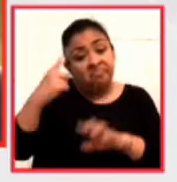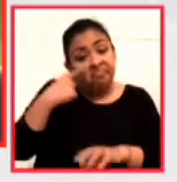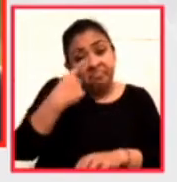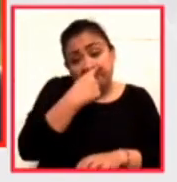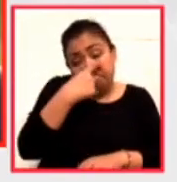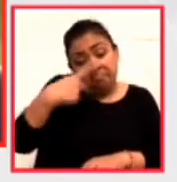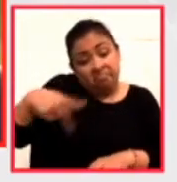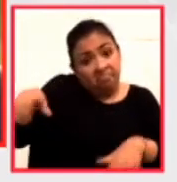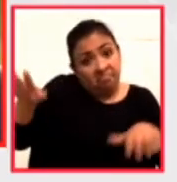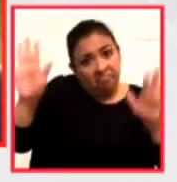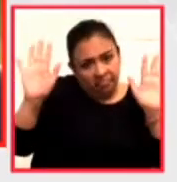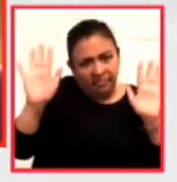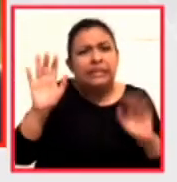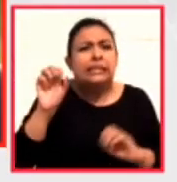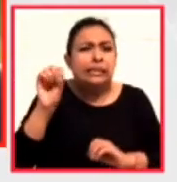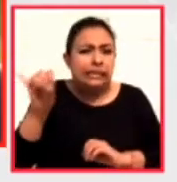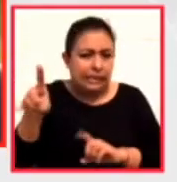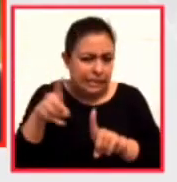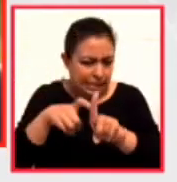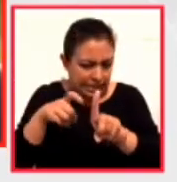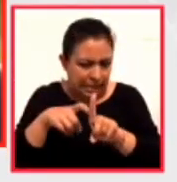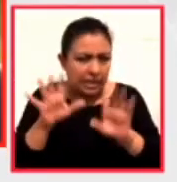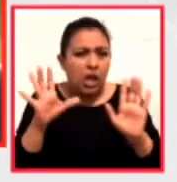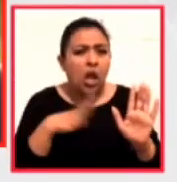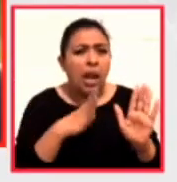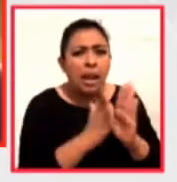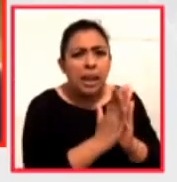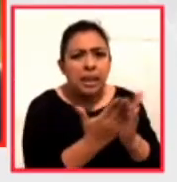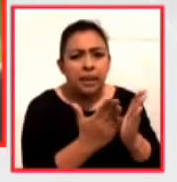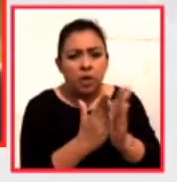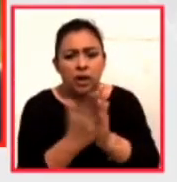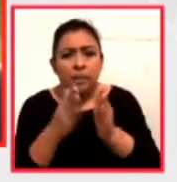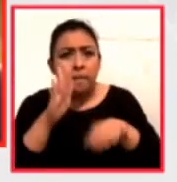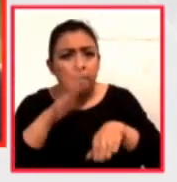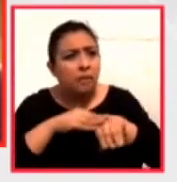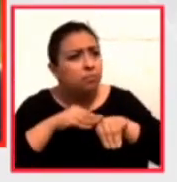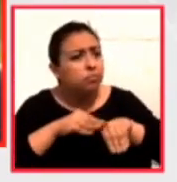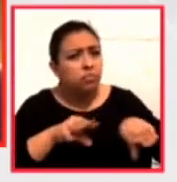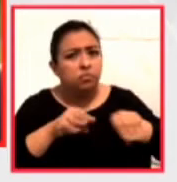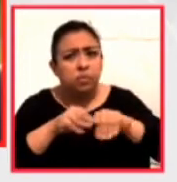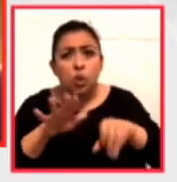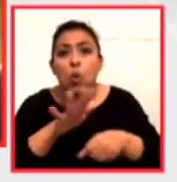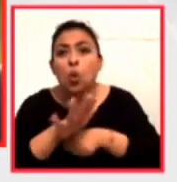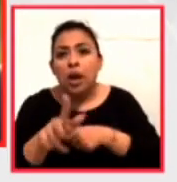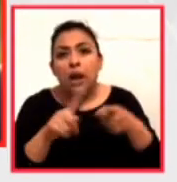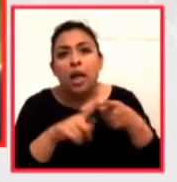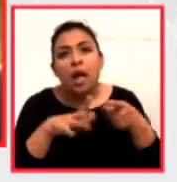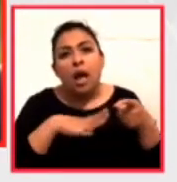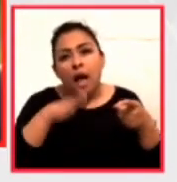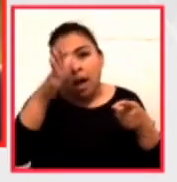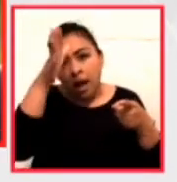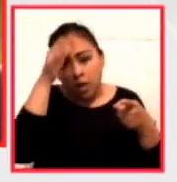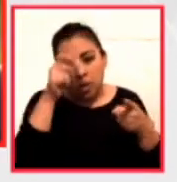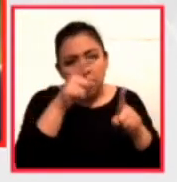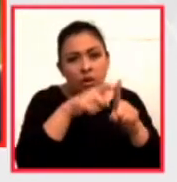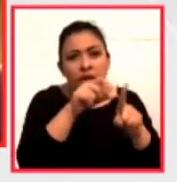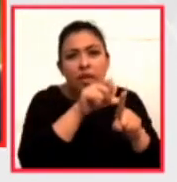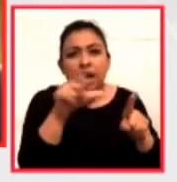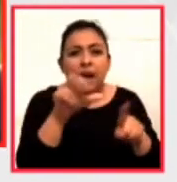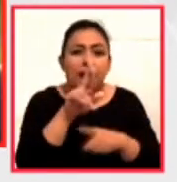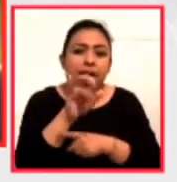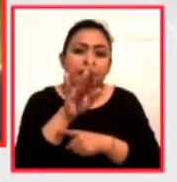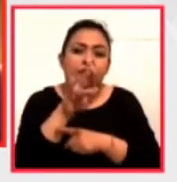Sigue el crítico. Entre sus libros más difundidos se encuentra su tratado crítica a los refranes